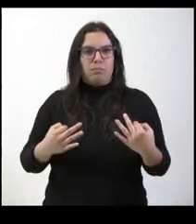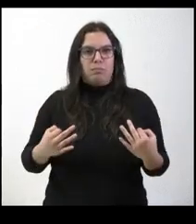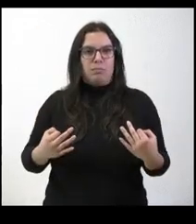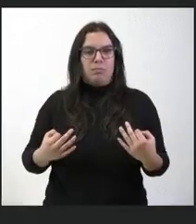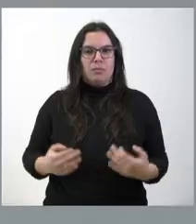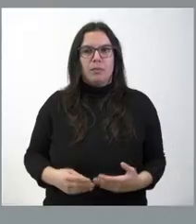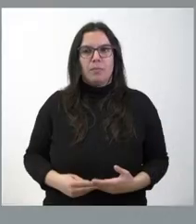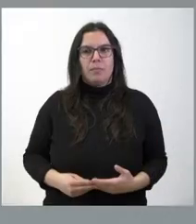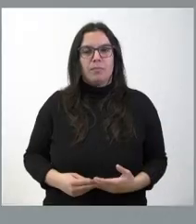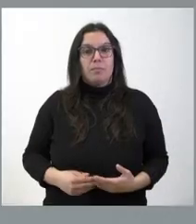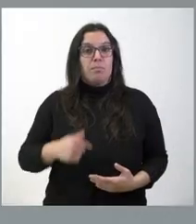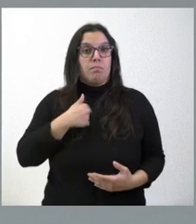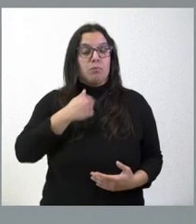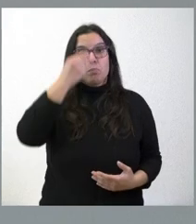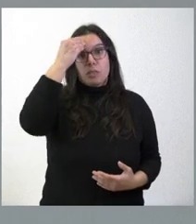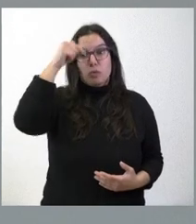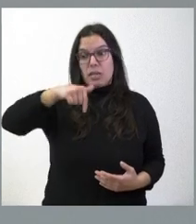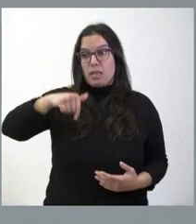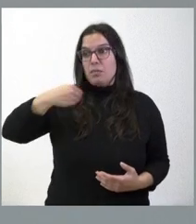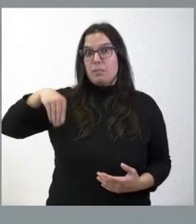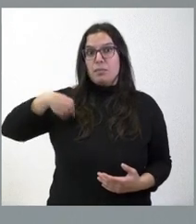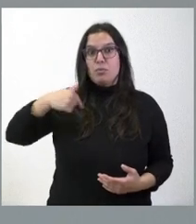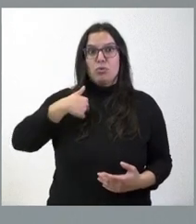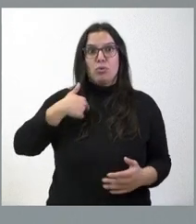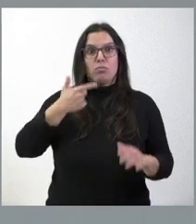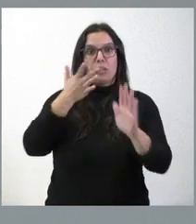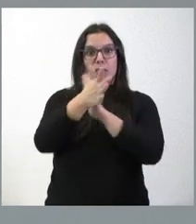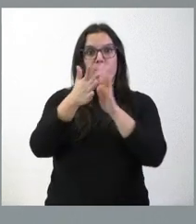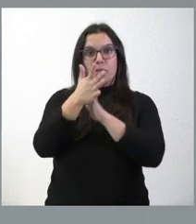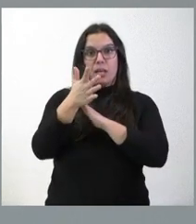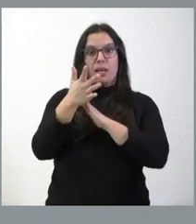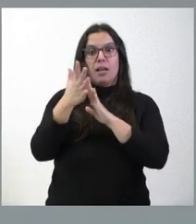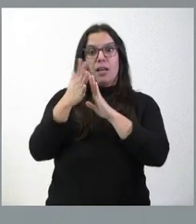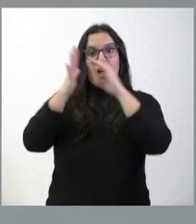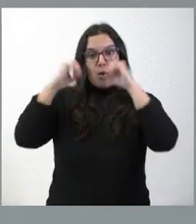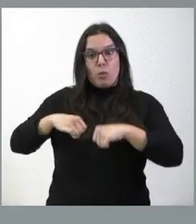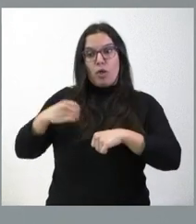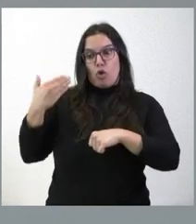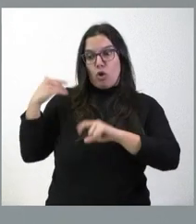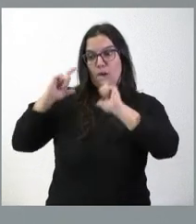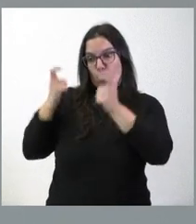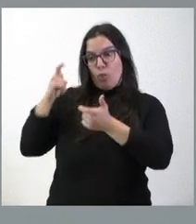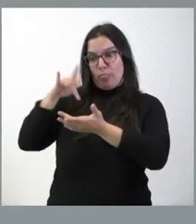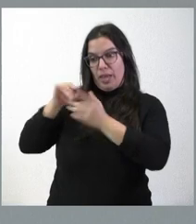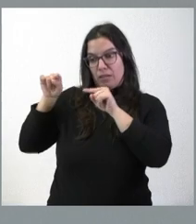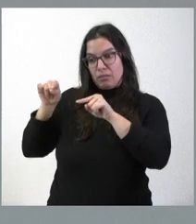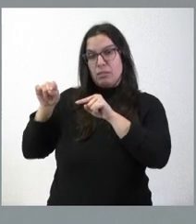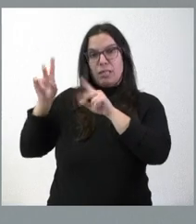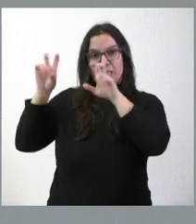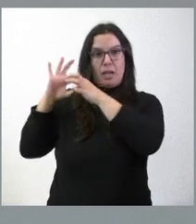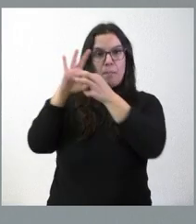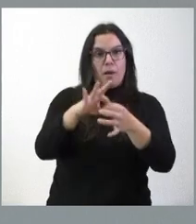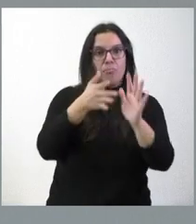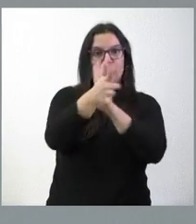refiero yo. Yo creo que fue aquí que di cuenta de los acuerdos del Consejo de Gobierno en relación con esta cuestión, donde